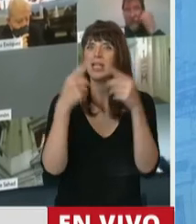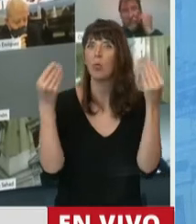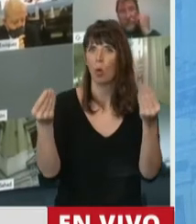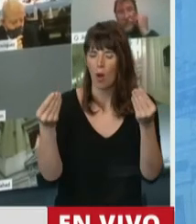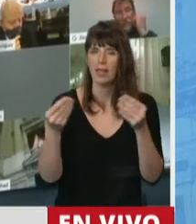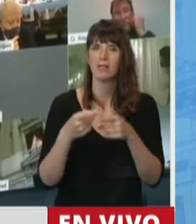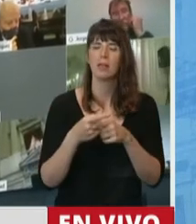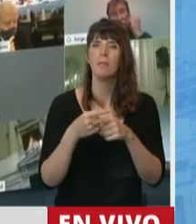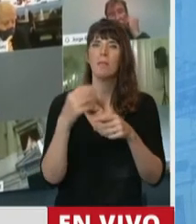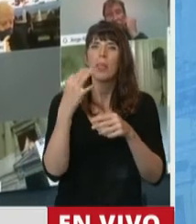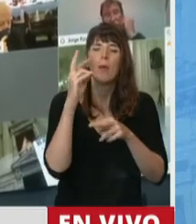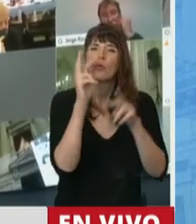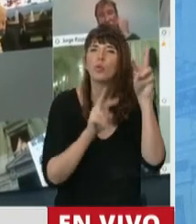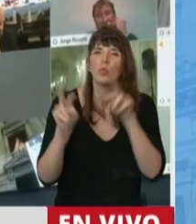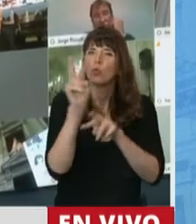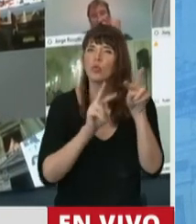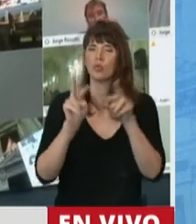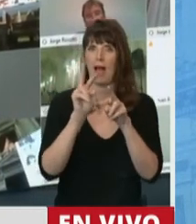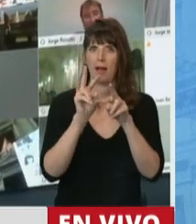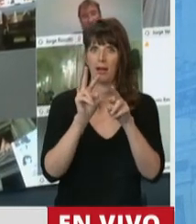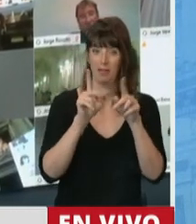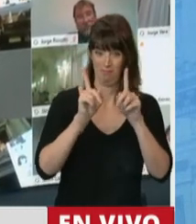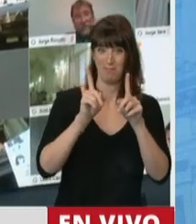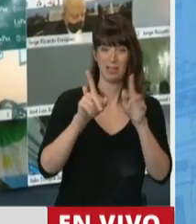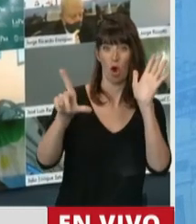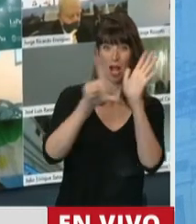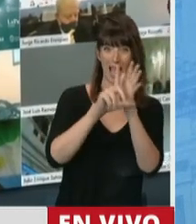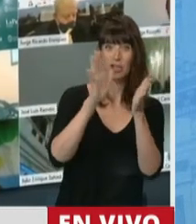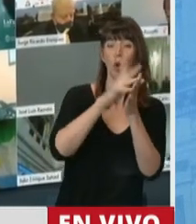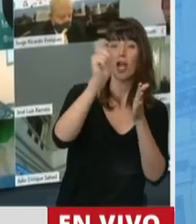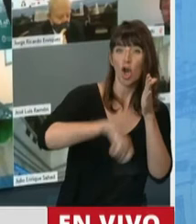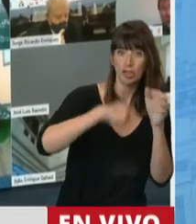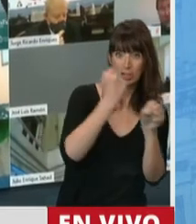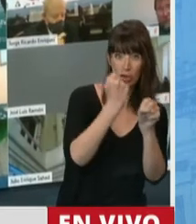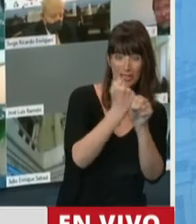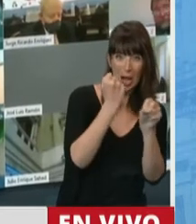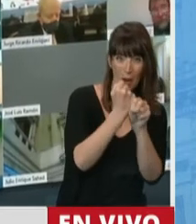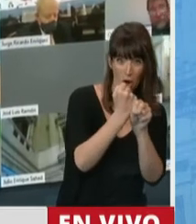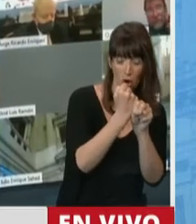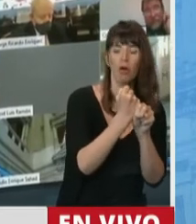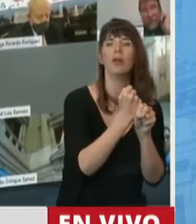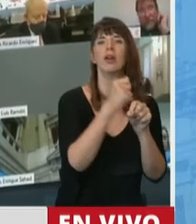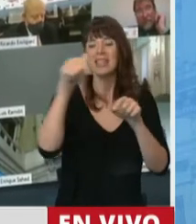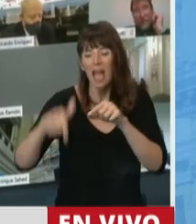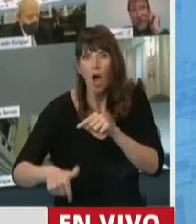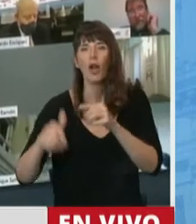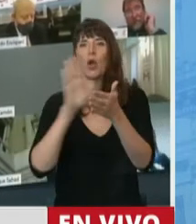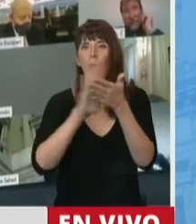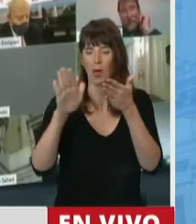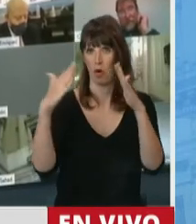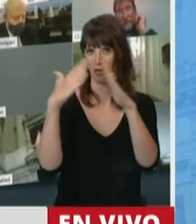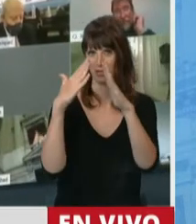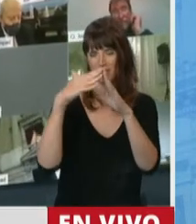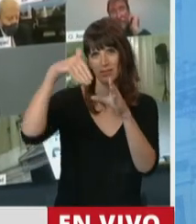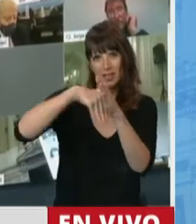Encontrar puntos armónicos entre esa ley de contrato de trabajo y la modalidad de teletrabajo. Teniendo